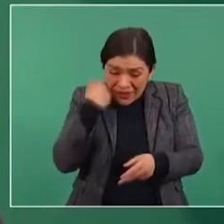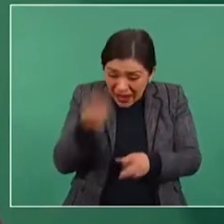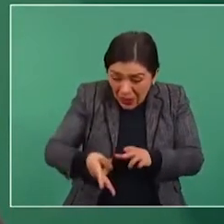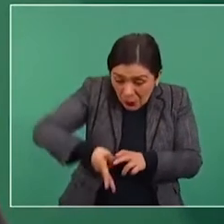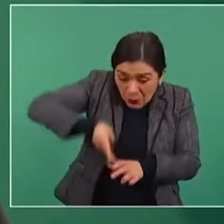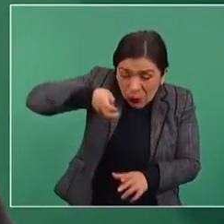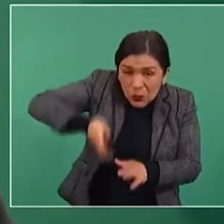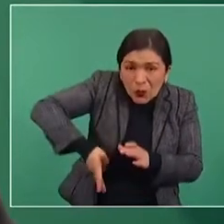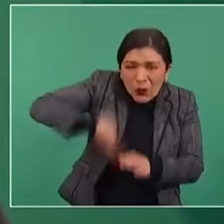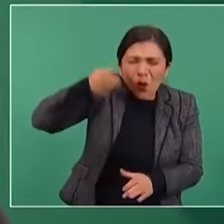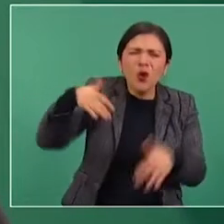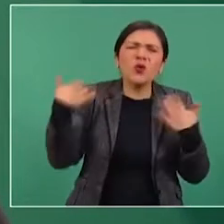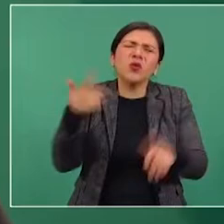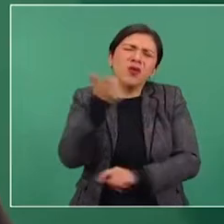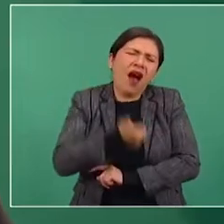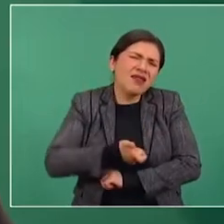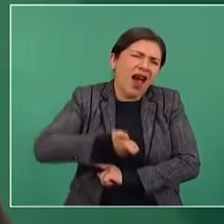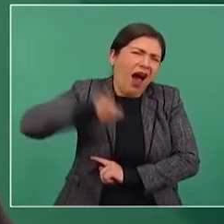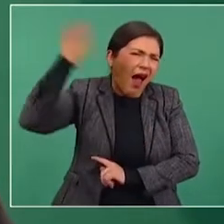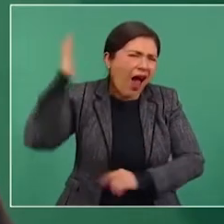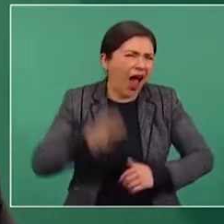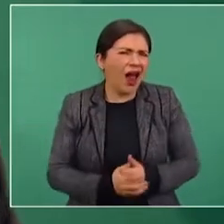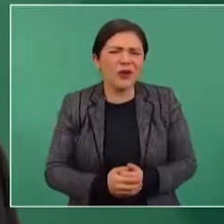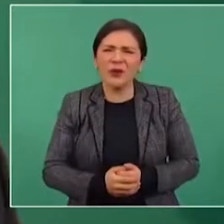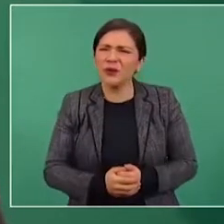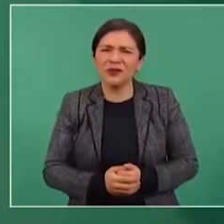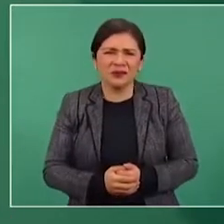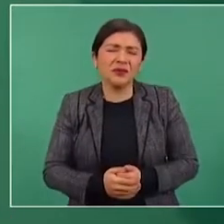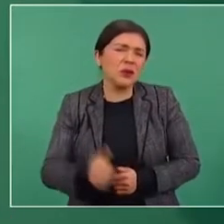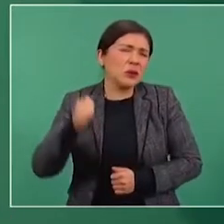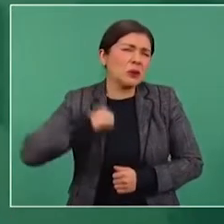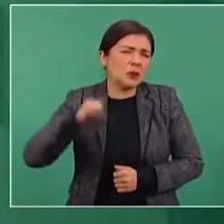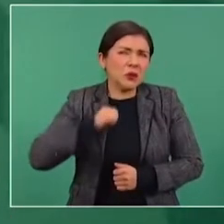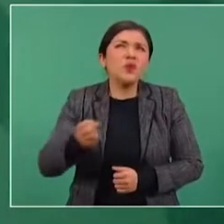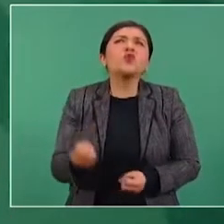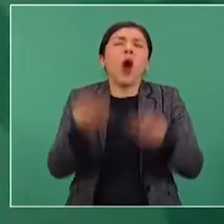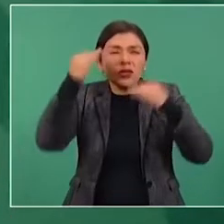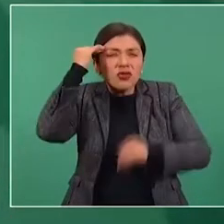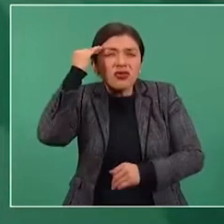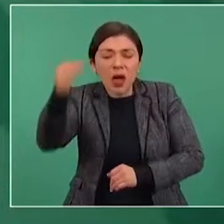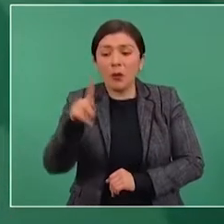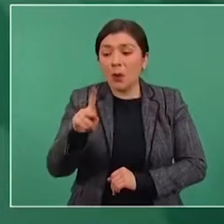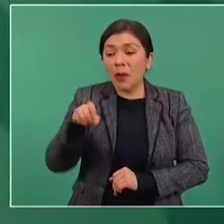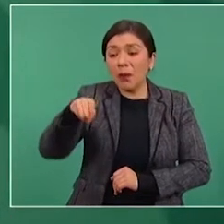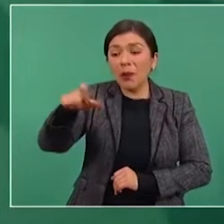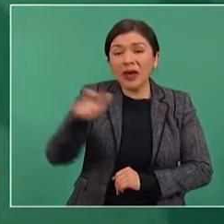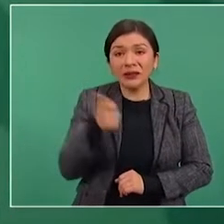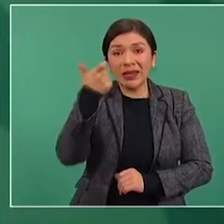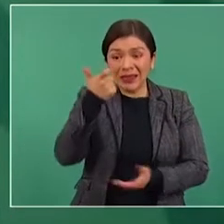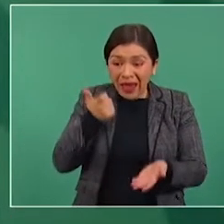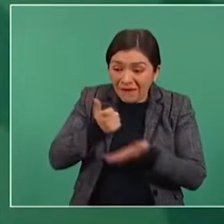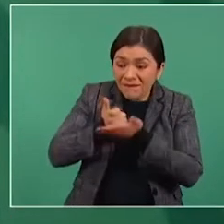Durante mucho tiempo la mitad de la inversión en Pemex se destinó a eso,